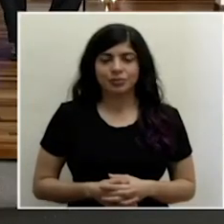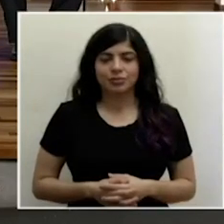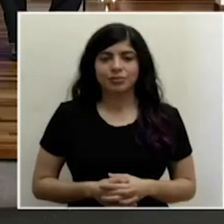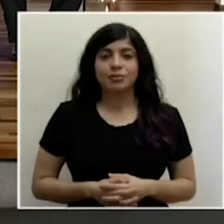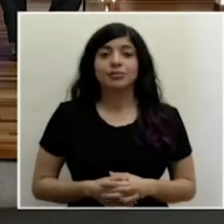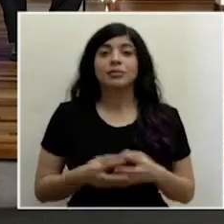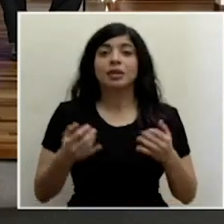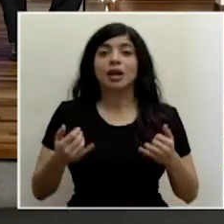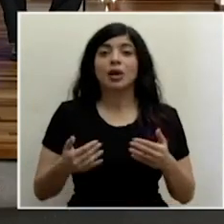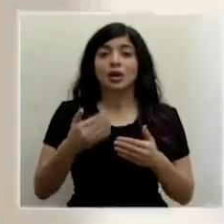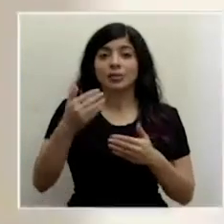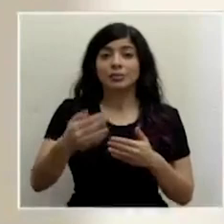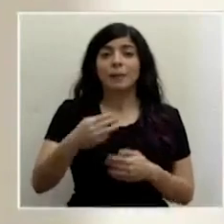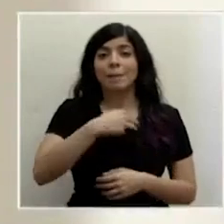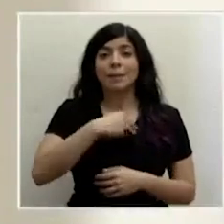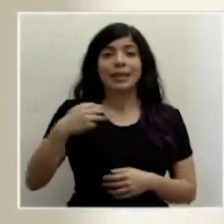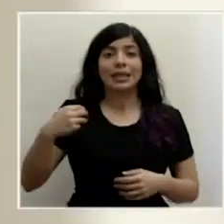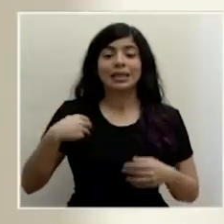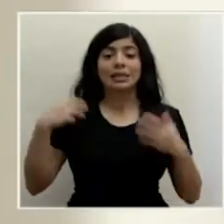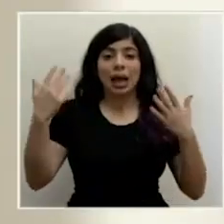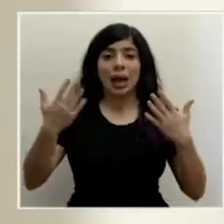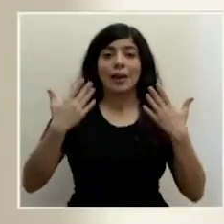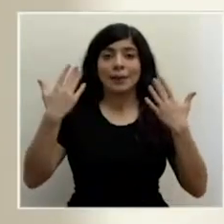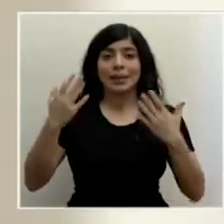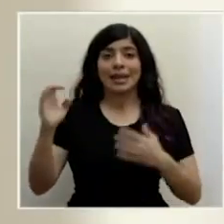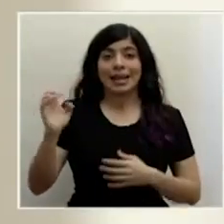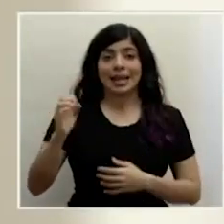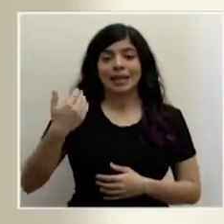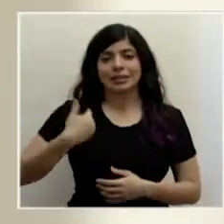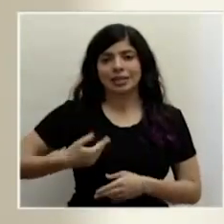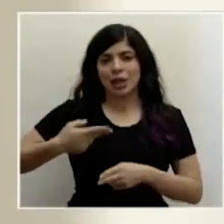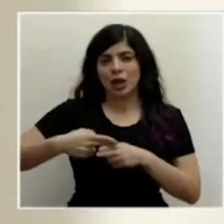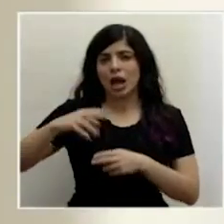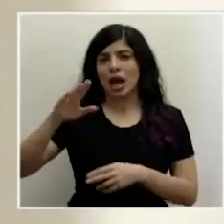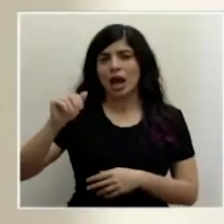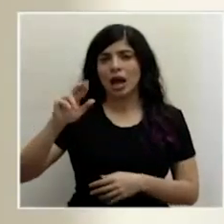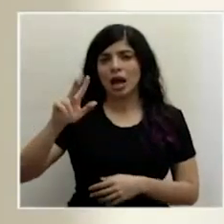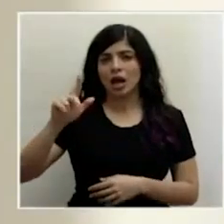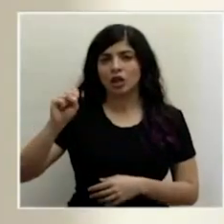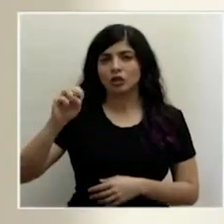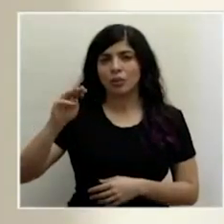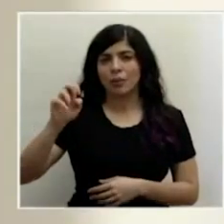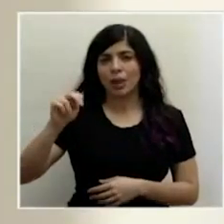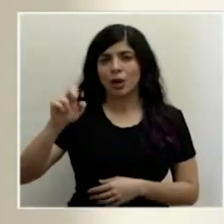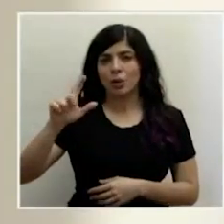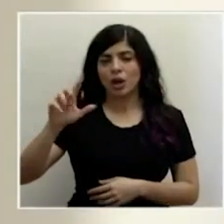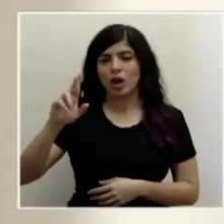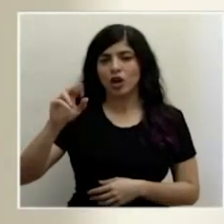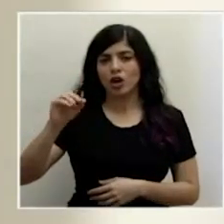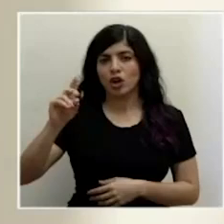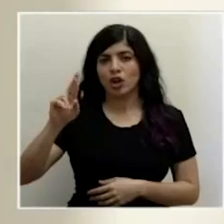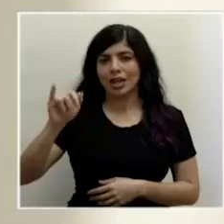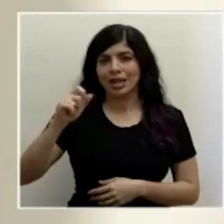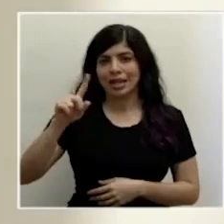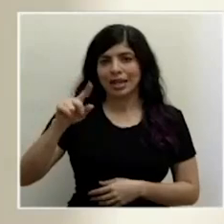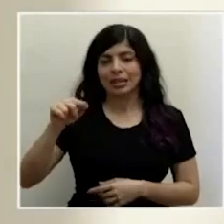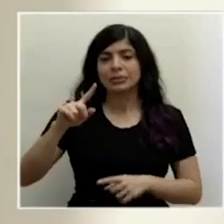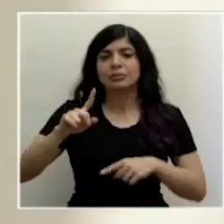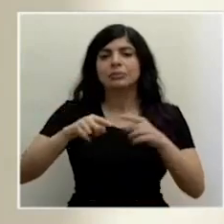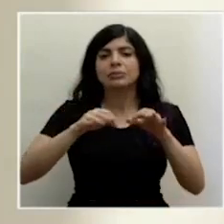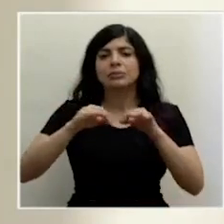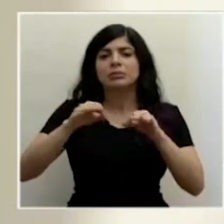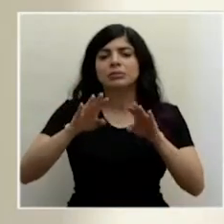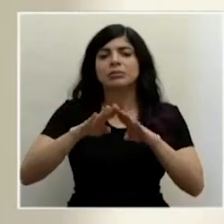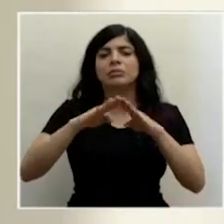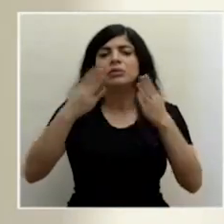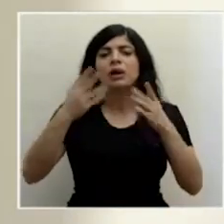A continuación, el ministro de Ambiente y Energía del señor Carlos Manuel Rodríguez detallará sobre la apertura e ingresos a los